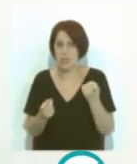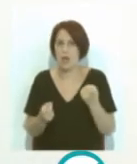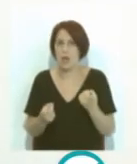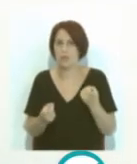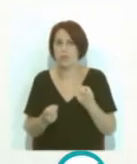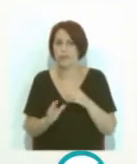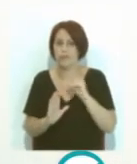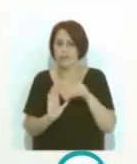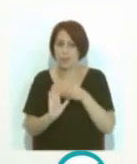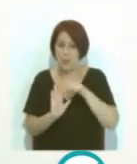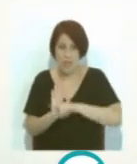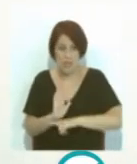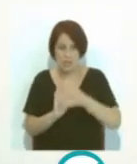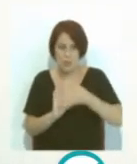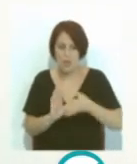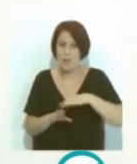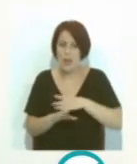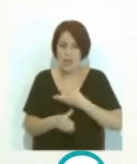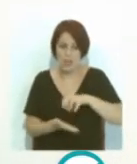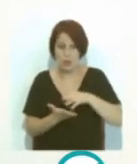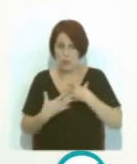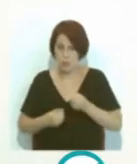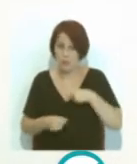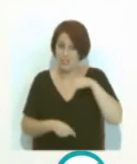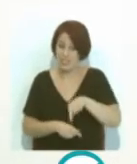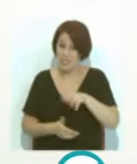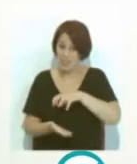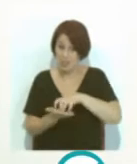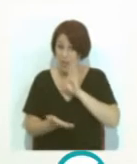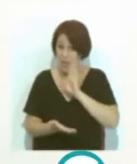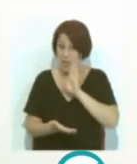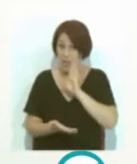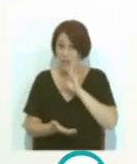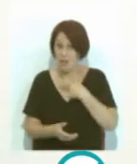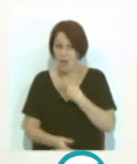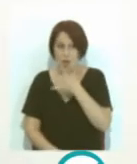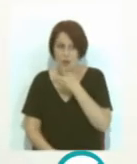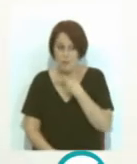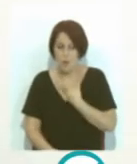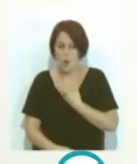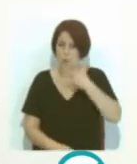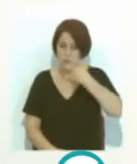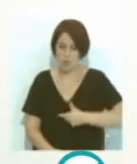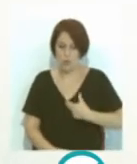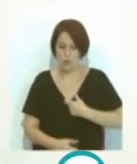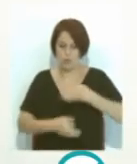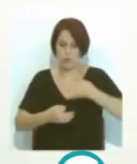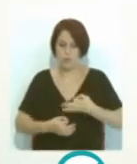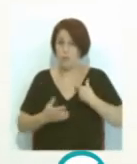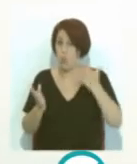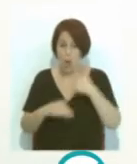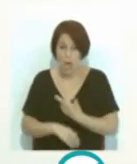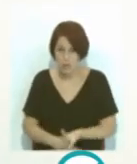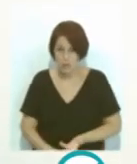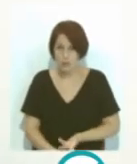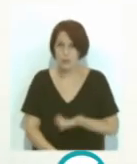implementar medidas de seguridad para los centros de salud en concreto de Rivera del Muelle carece en estos momentos de vigilante de seguridad y es necesario